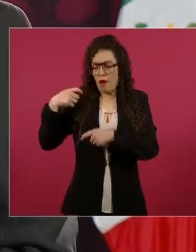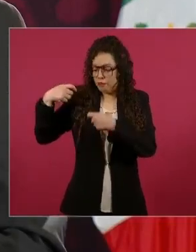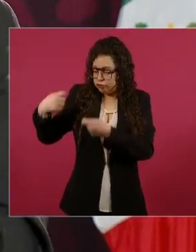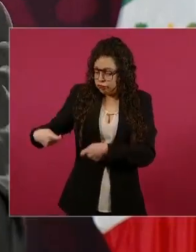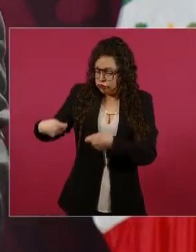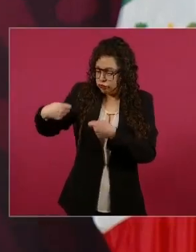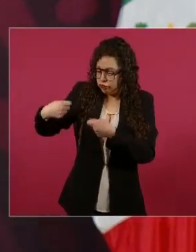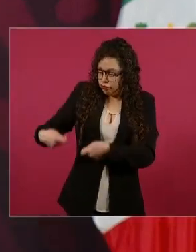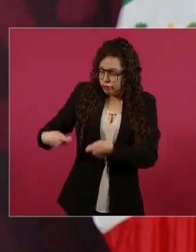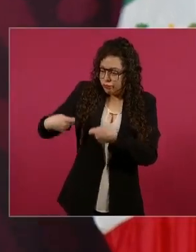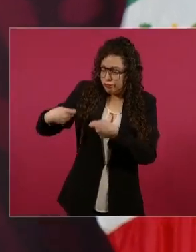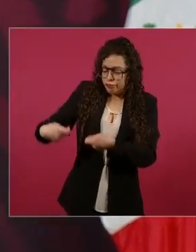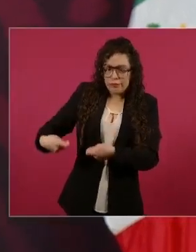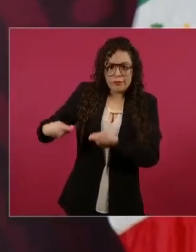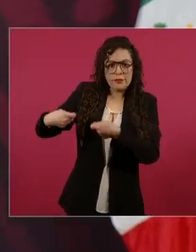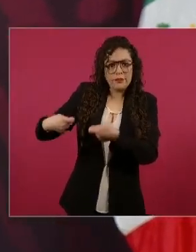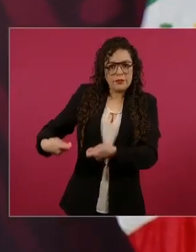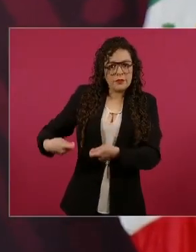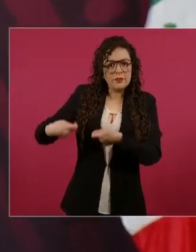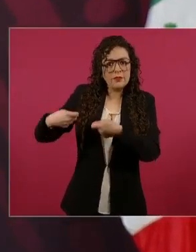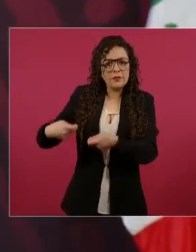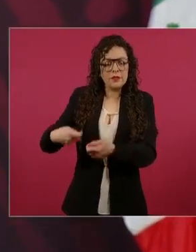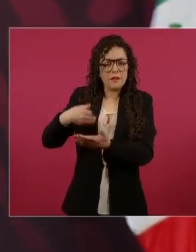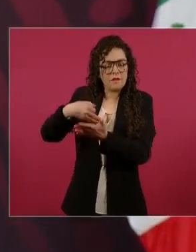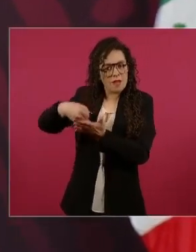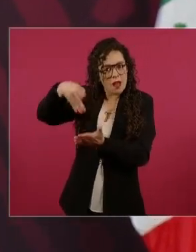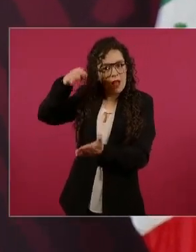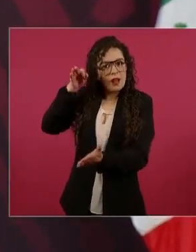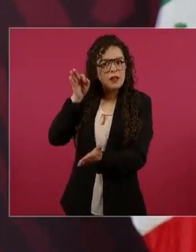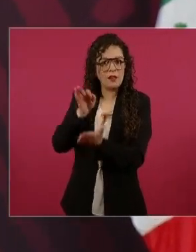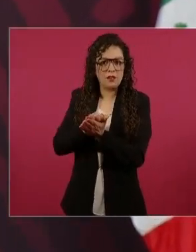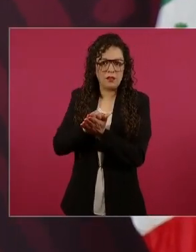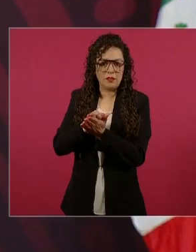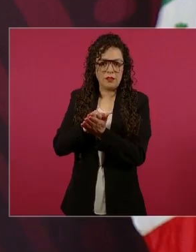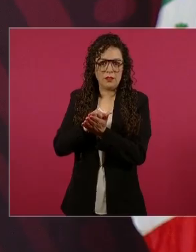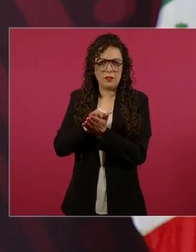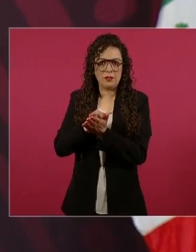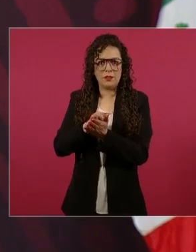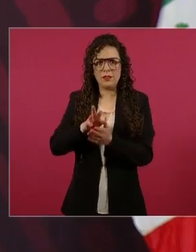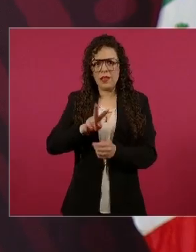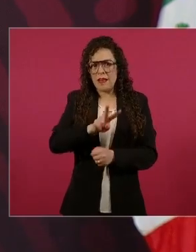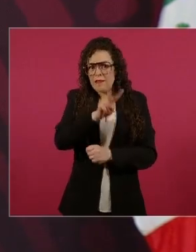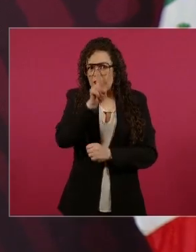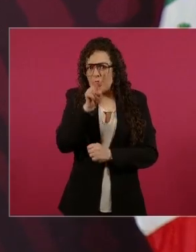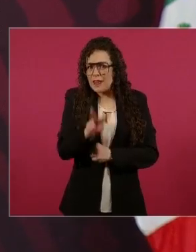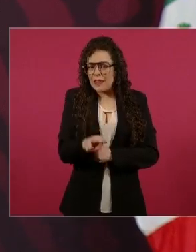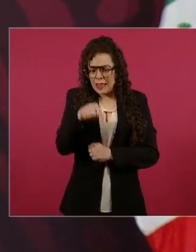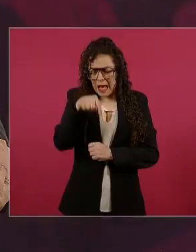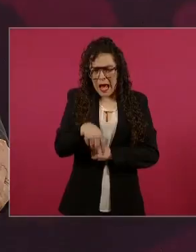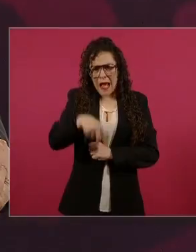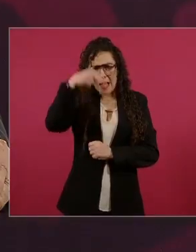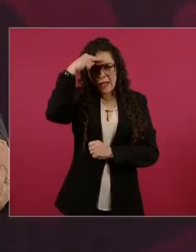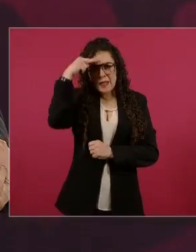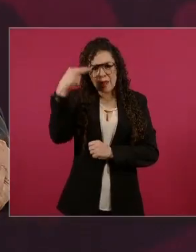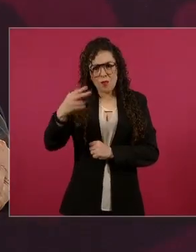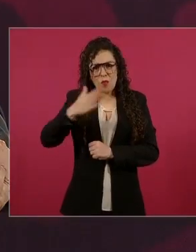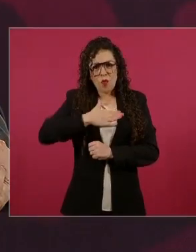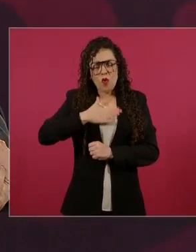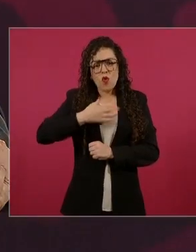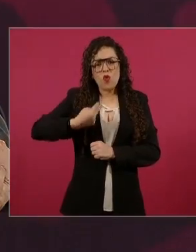son tan fuertes nuestras culturas que no pudieron